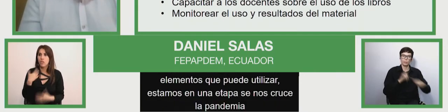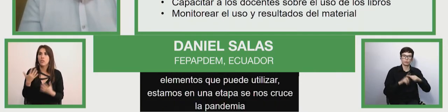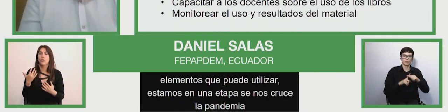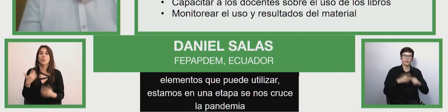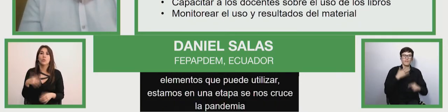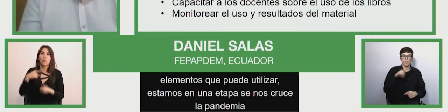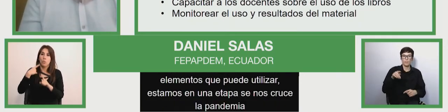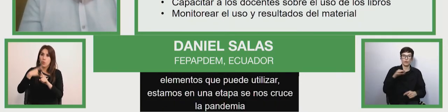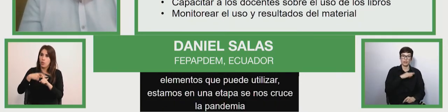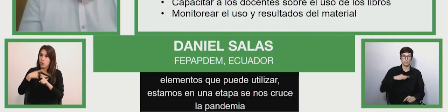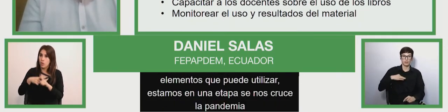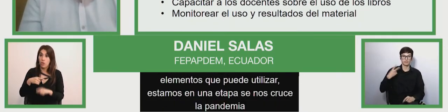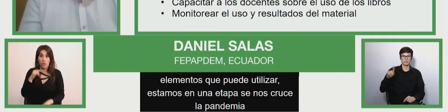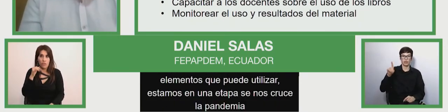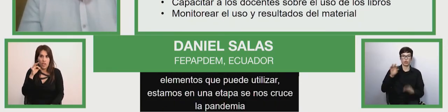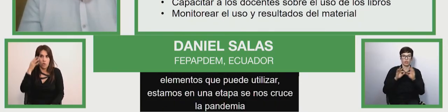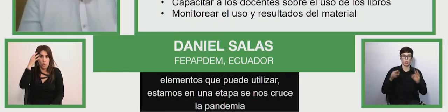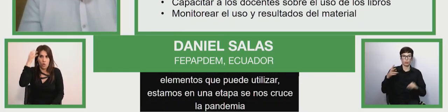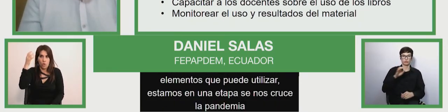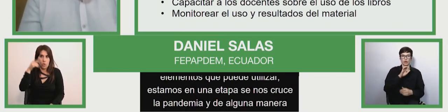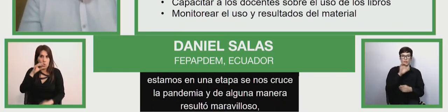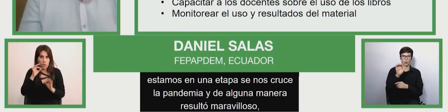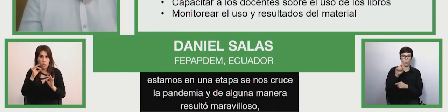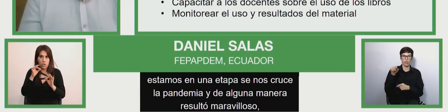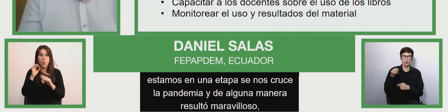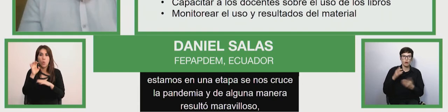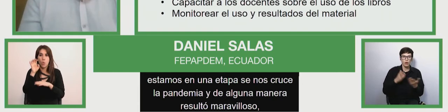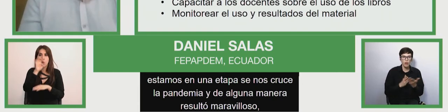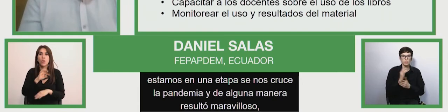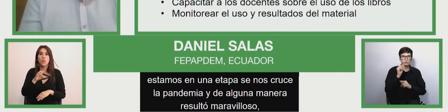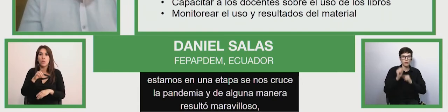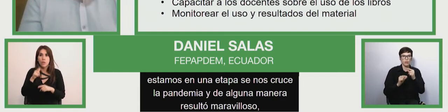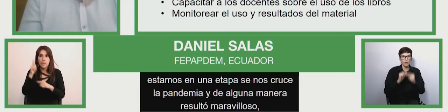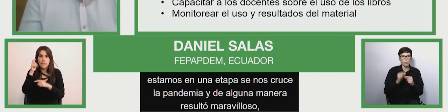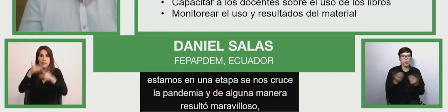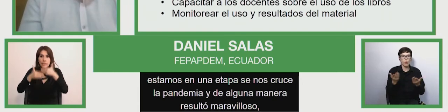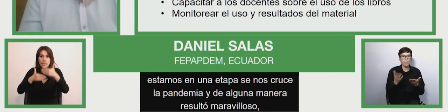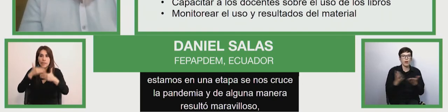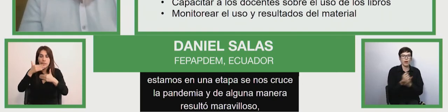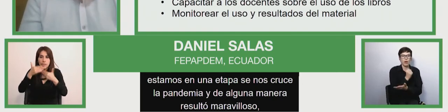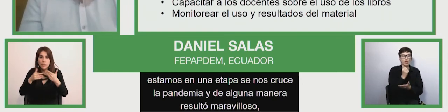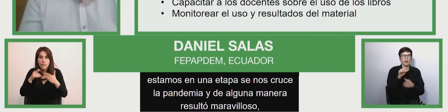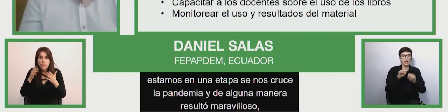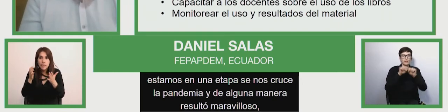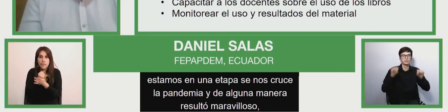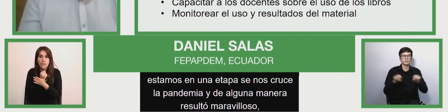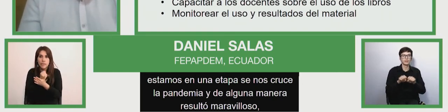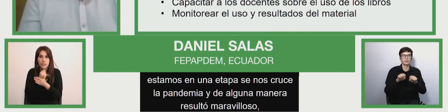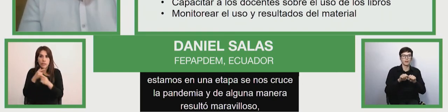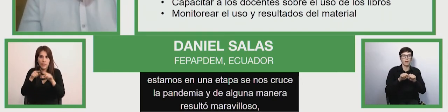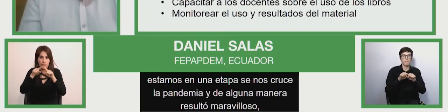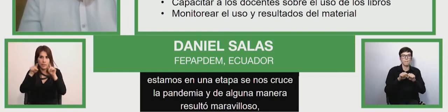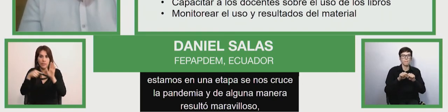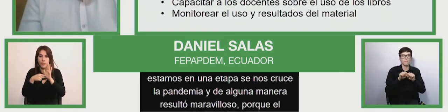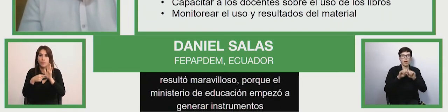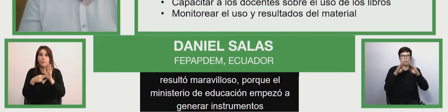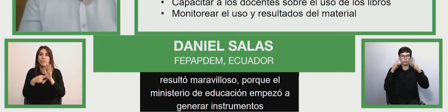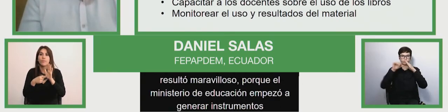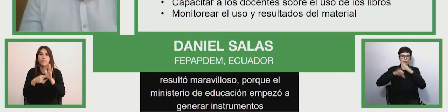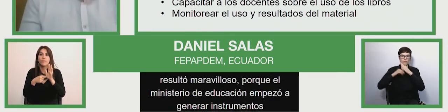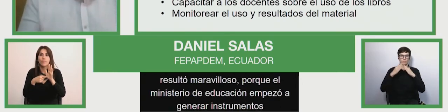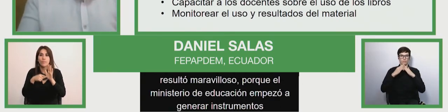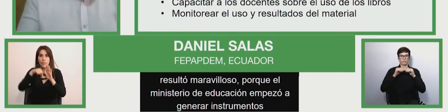Ministerio de Educación del Ecuador empezó a generar instrumentos para pasar hacia un sistema virtual de aprendizaje, pero al hacerlo de manera